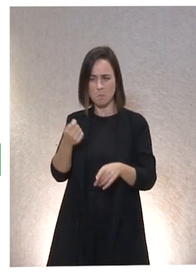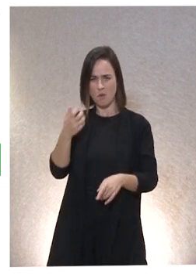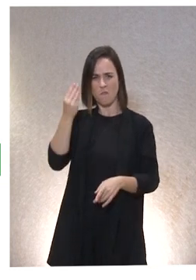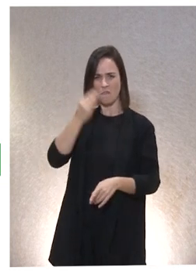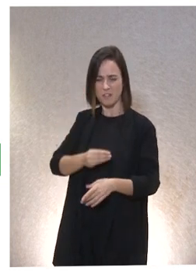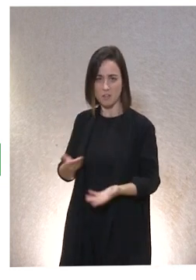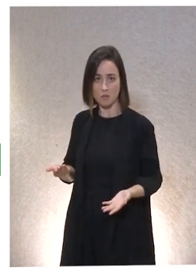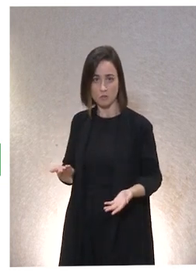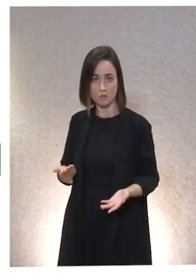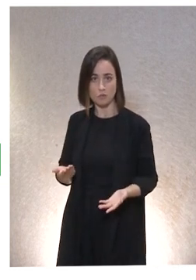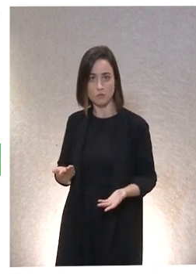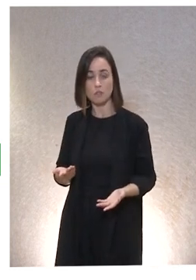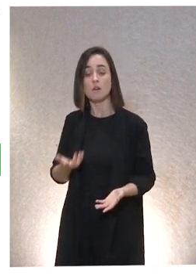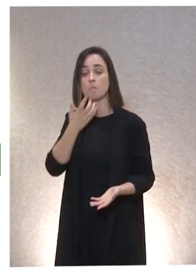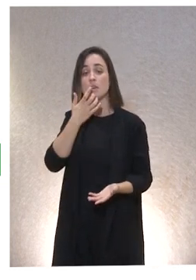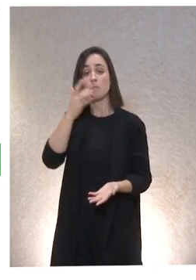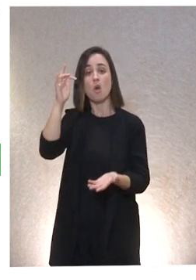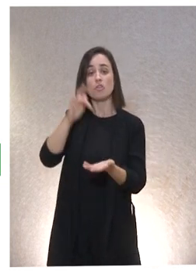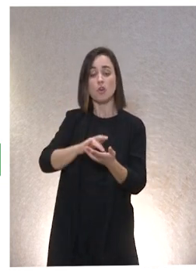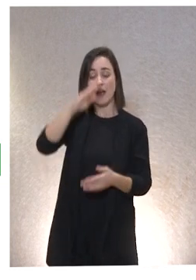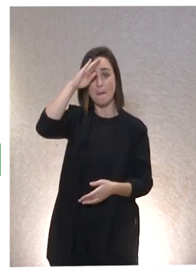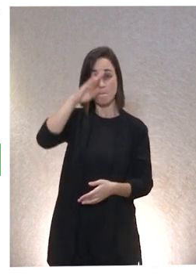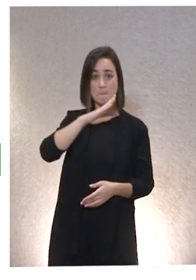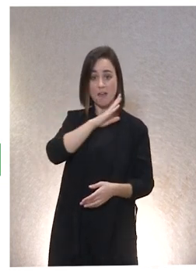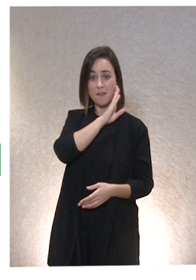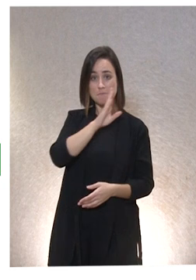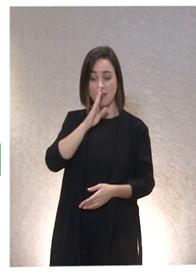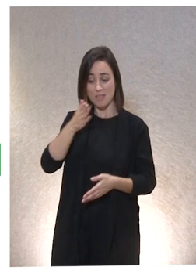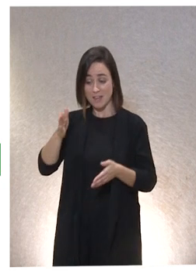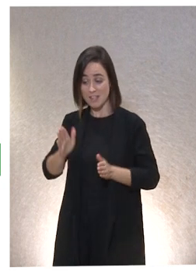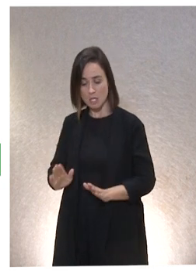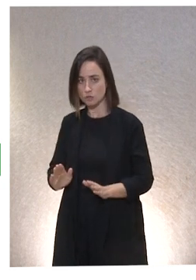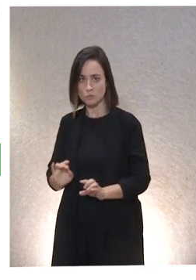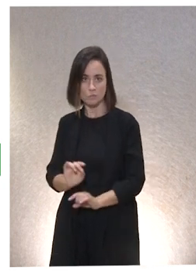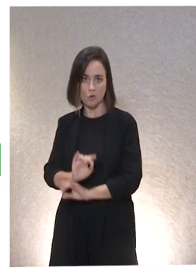Eso lo veis, por ejemplo, en la relación padres-madres-hijos. Se ve claramente.